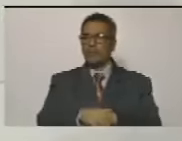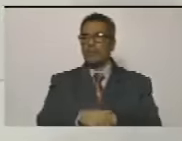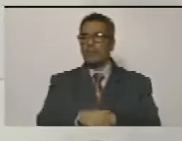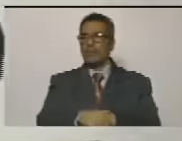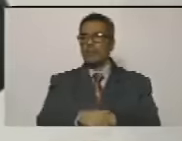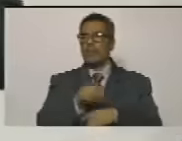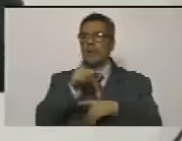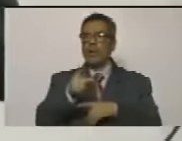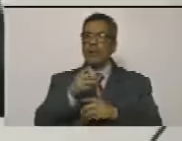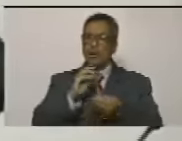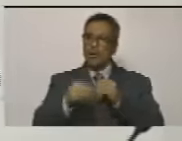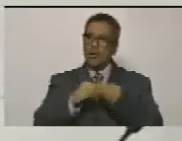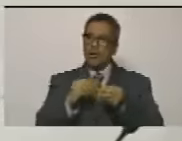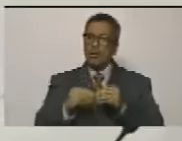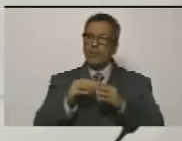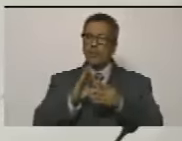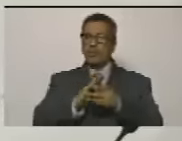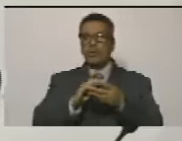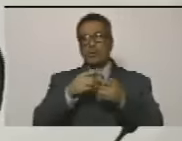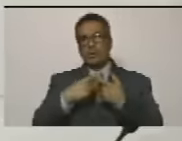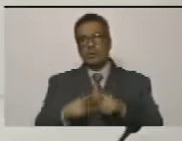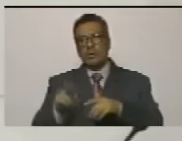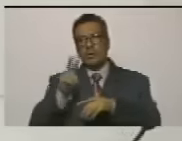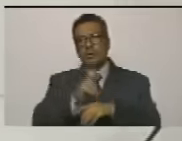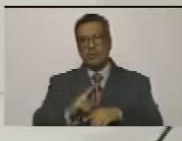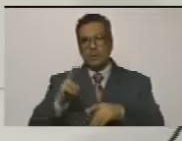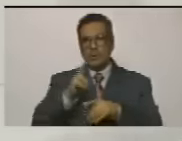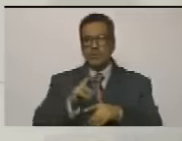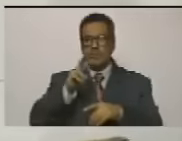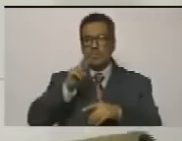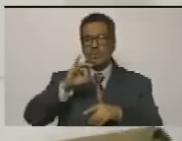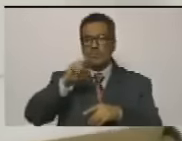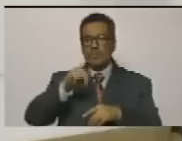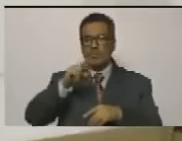y de algún modo eludir o justificar al victimario